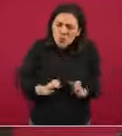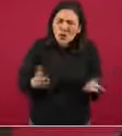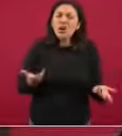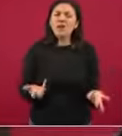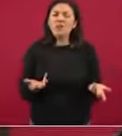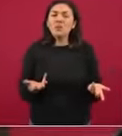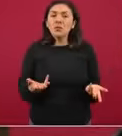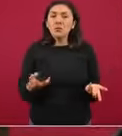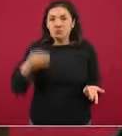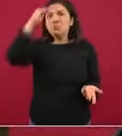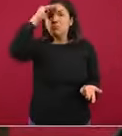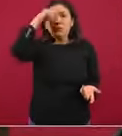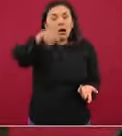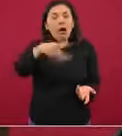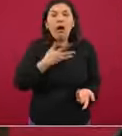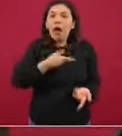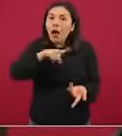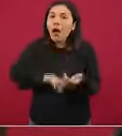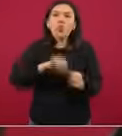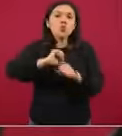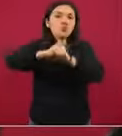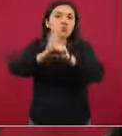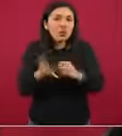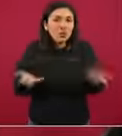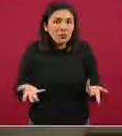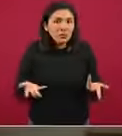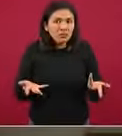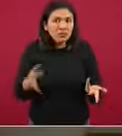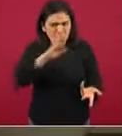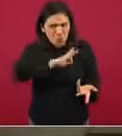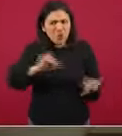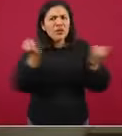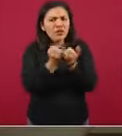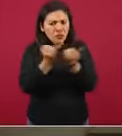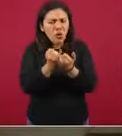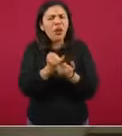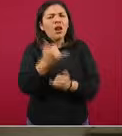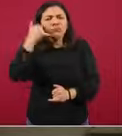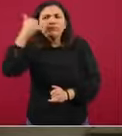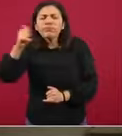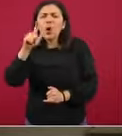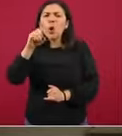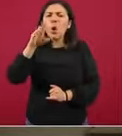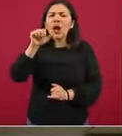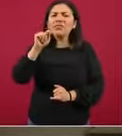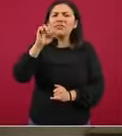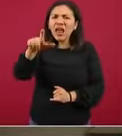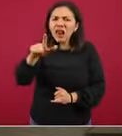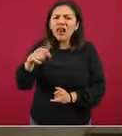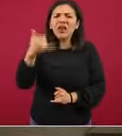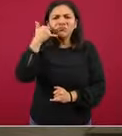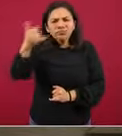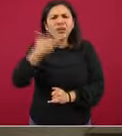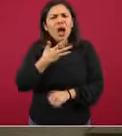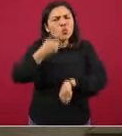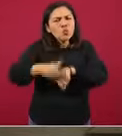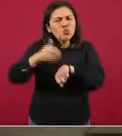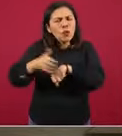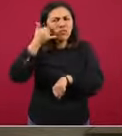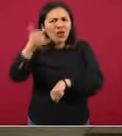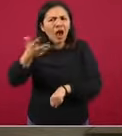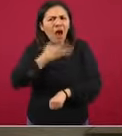y asume que tienes COVID. También puedes, y también puedes hablar a Locatel, hay varios teléfonos,